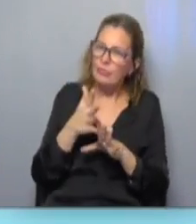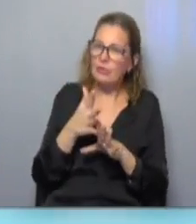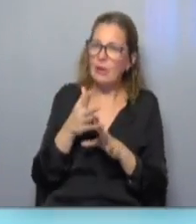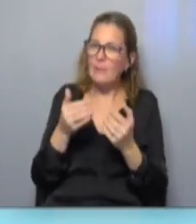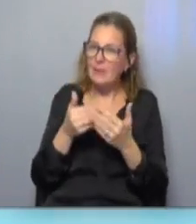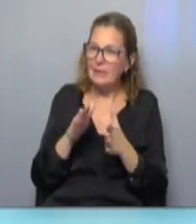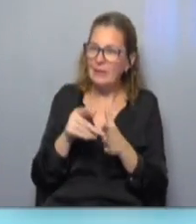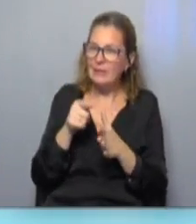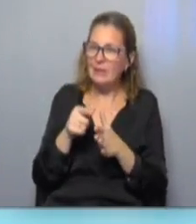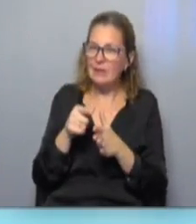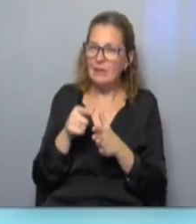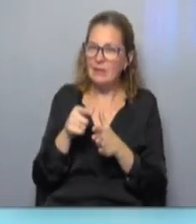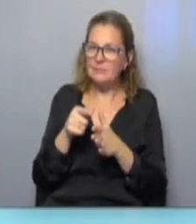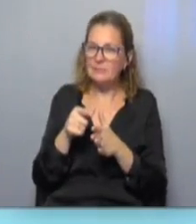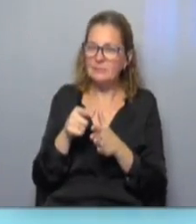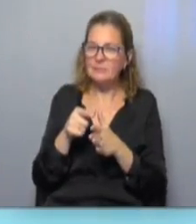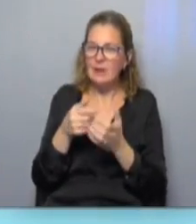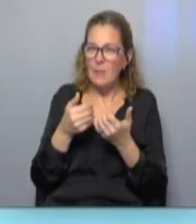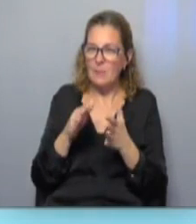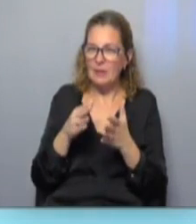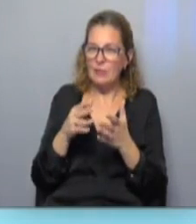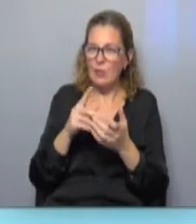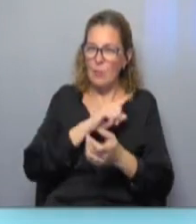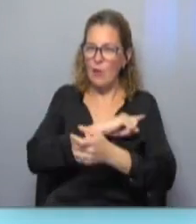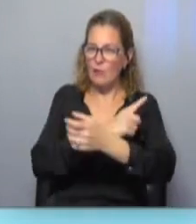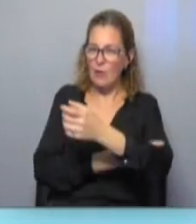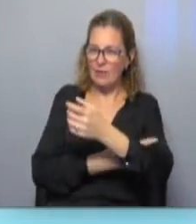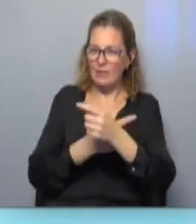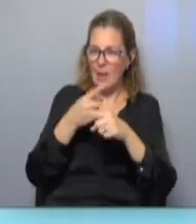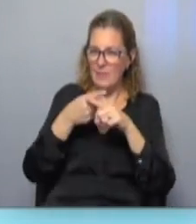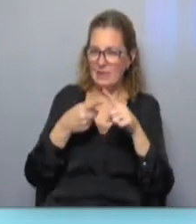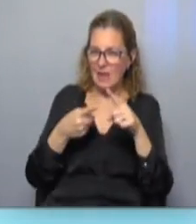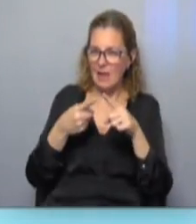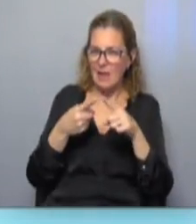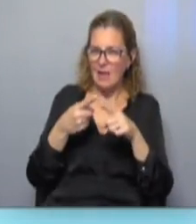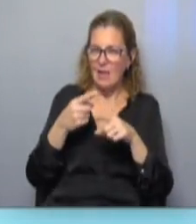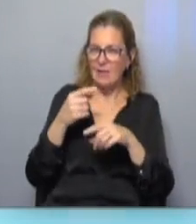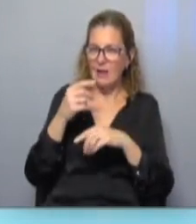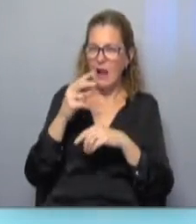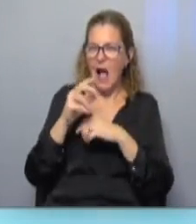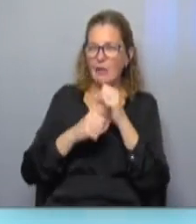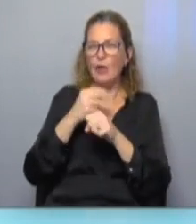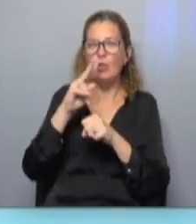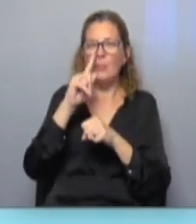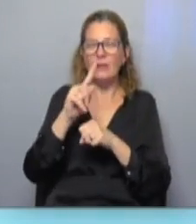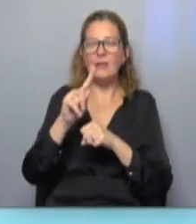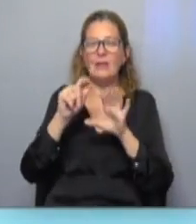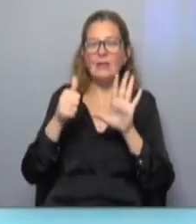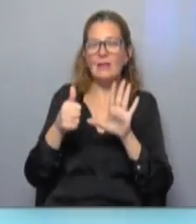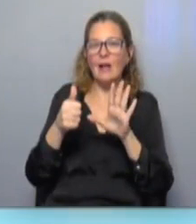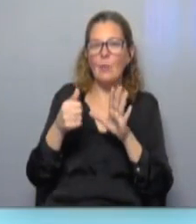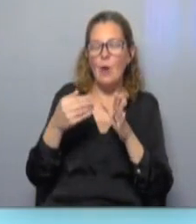precisamente comenzó a perder fuerza también a mediados del año 2016 por una dinámica